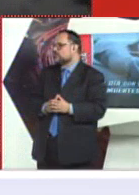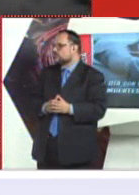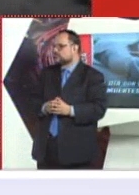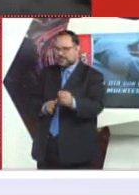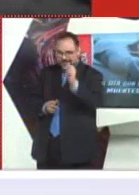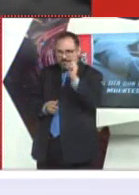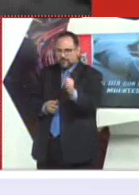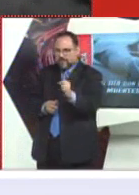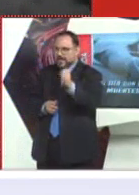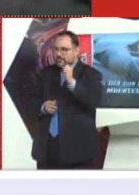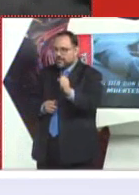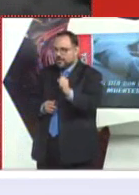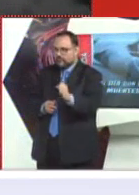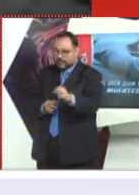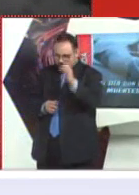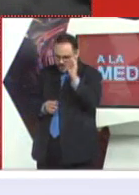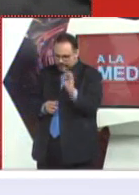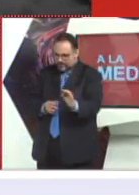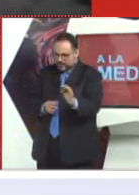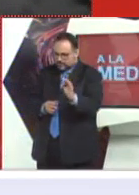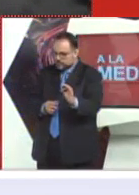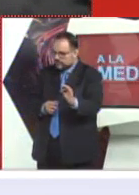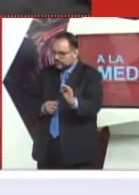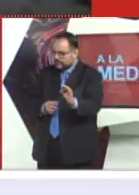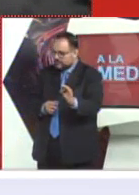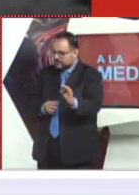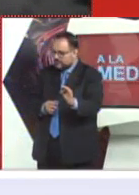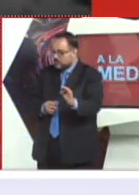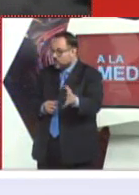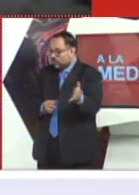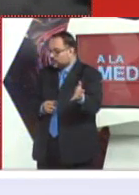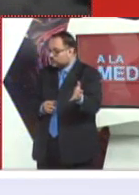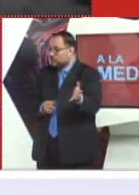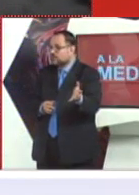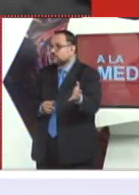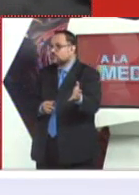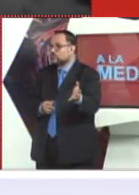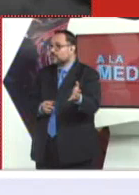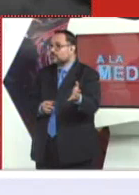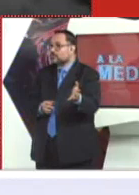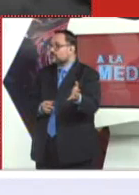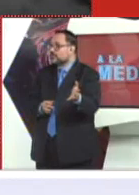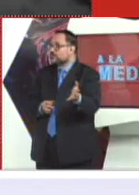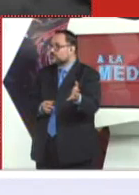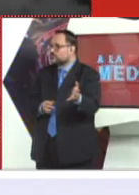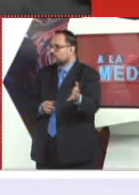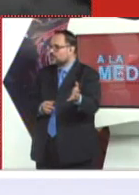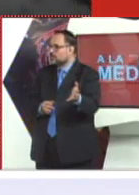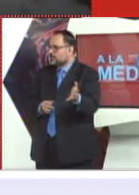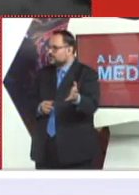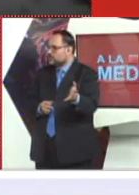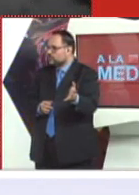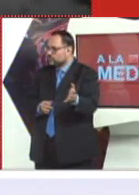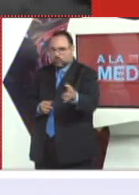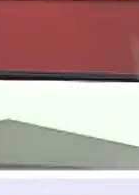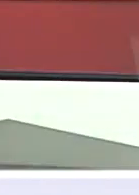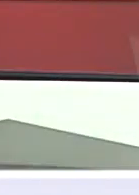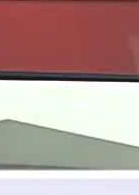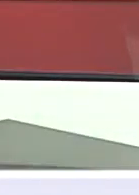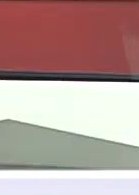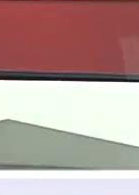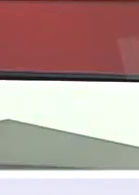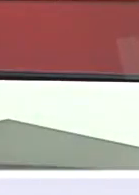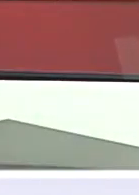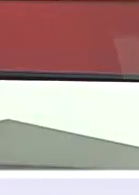en comparación a otros países, pega y pega fuerte y 20 personas fallecidas, o en otro caso 143 fallecidos en total, es algo muy duro.